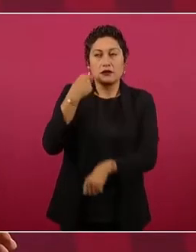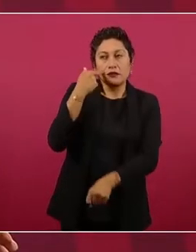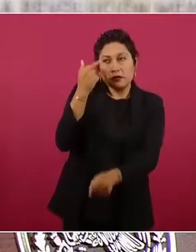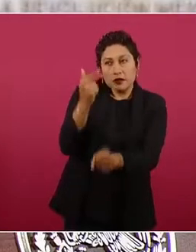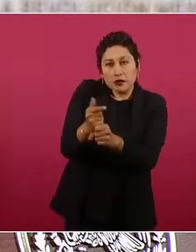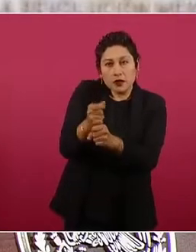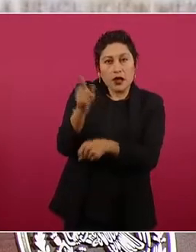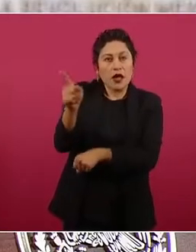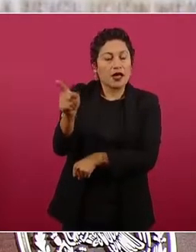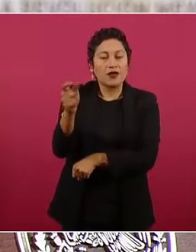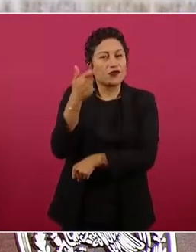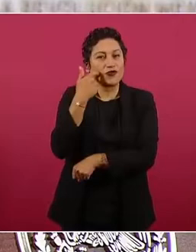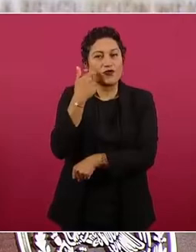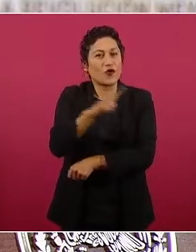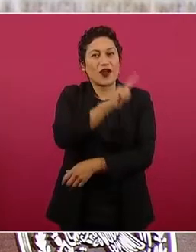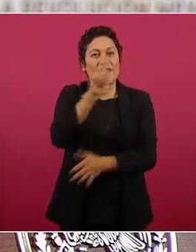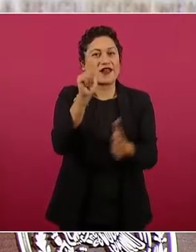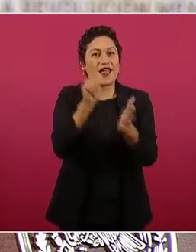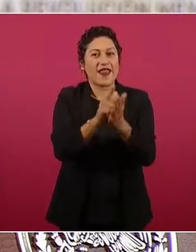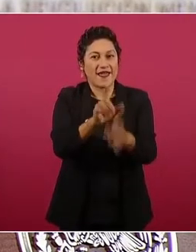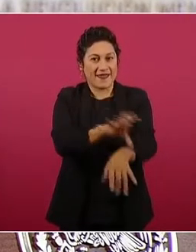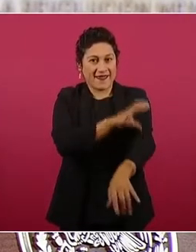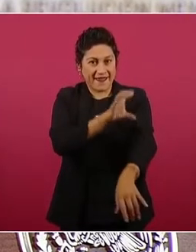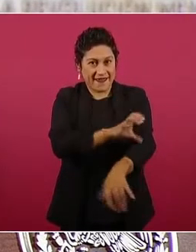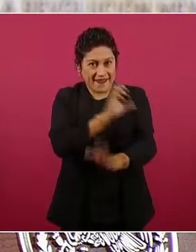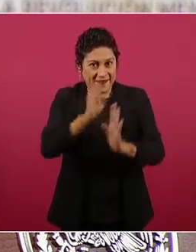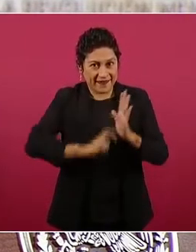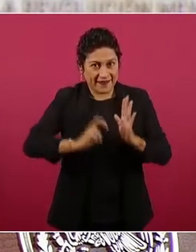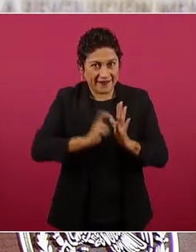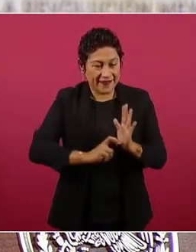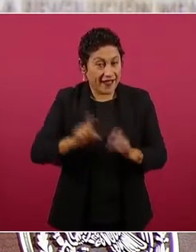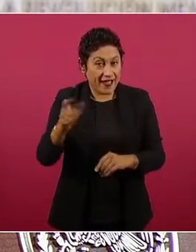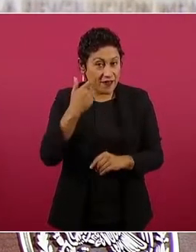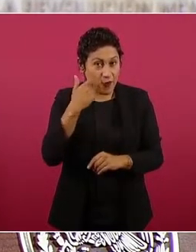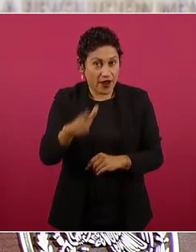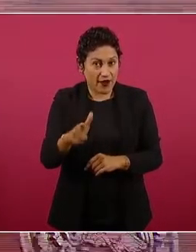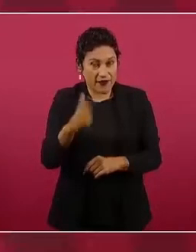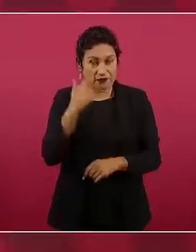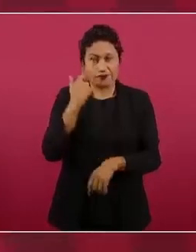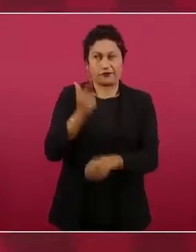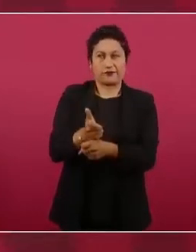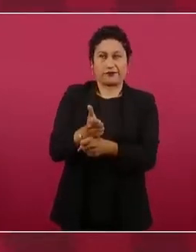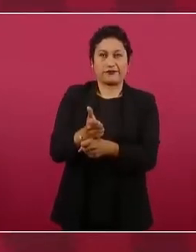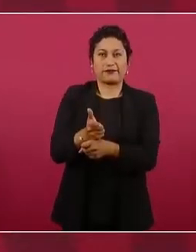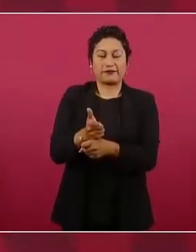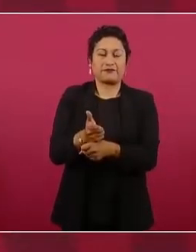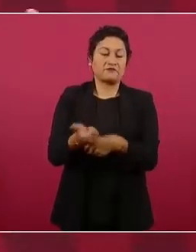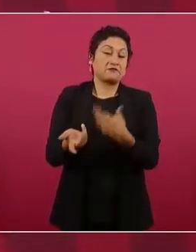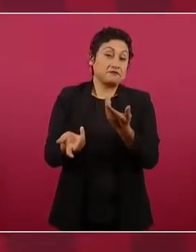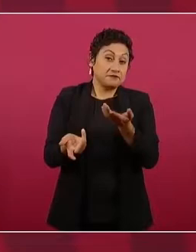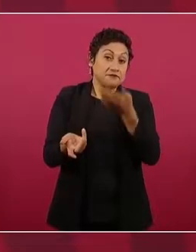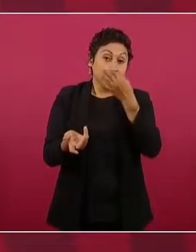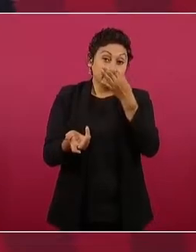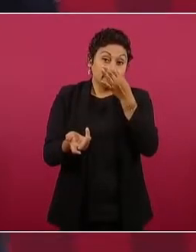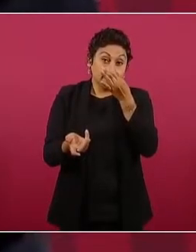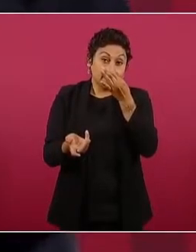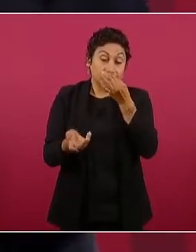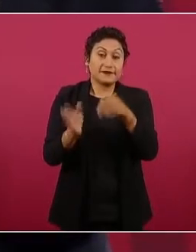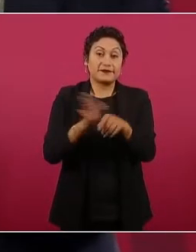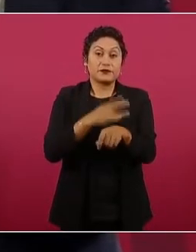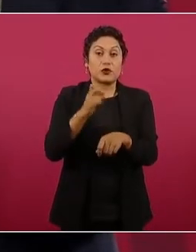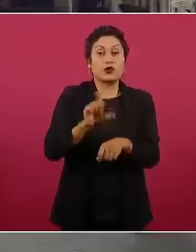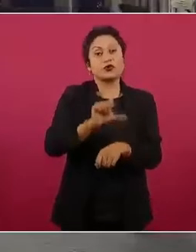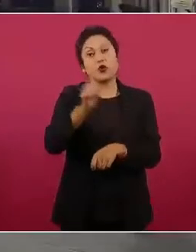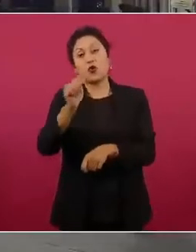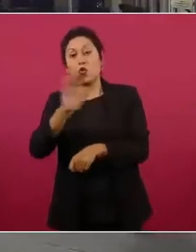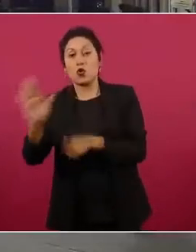la reforma constitucional en materia eléctrica y por eso se presentó la